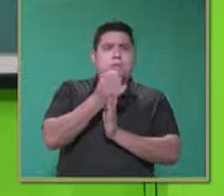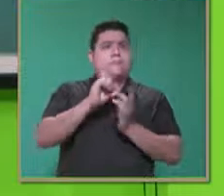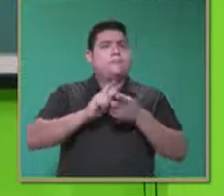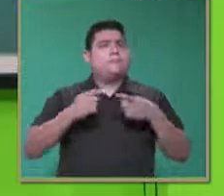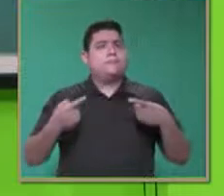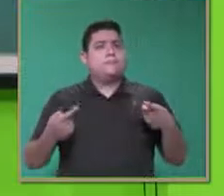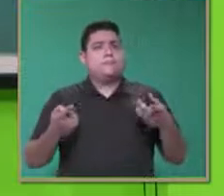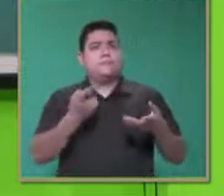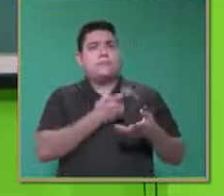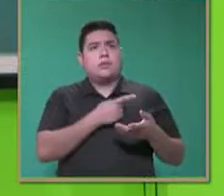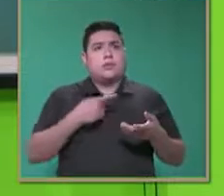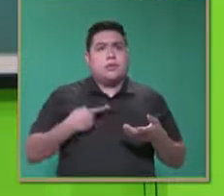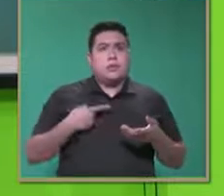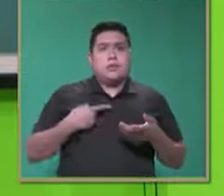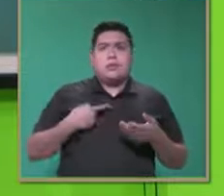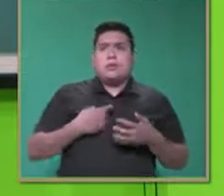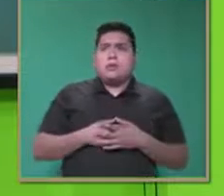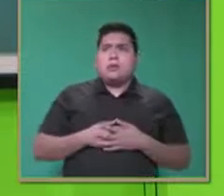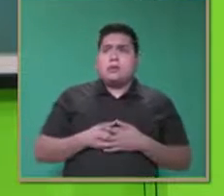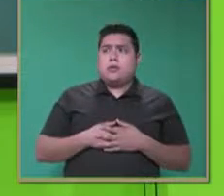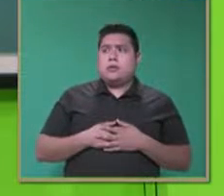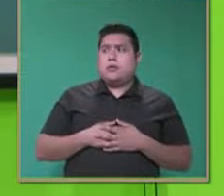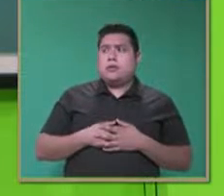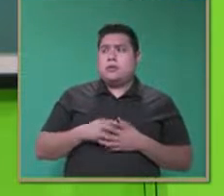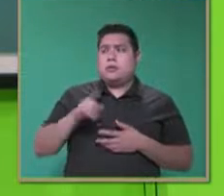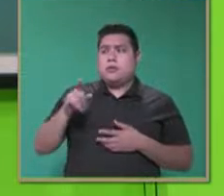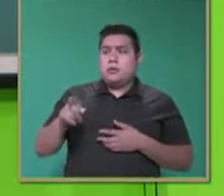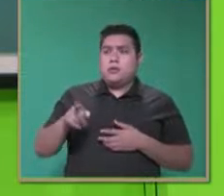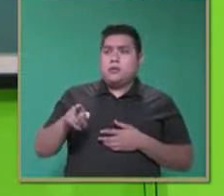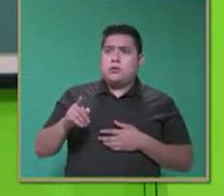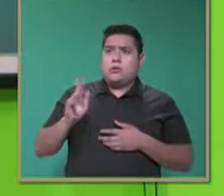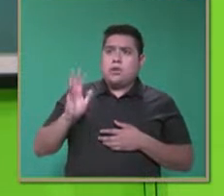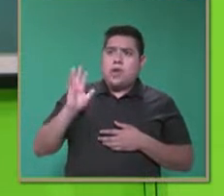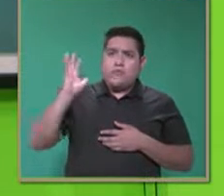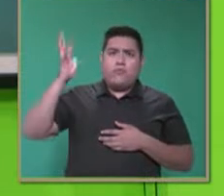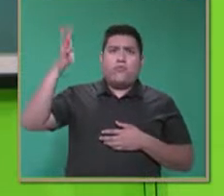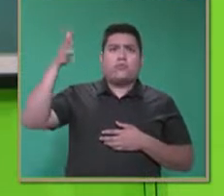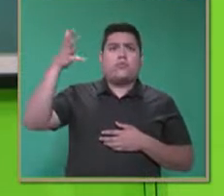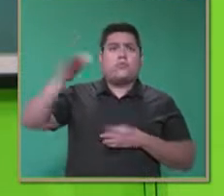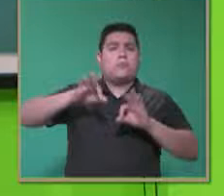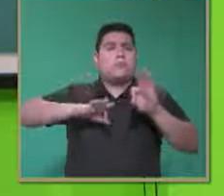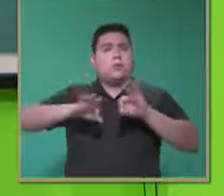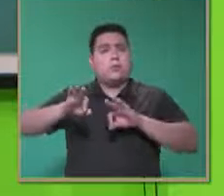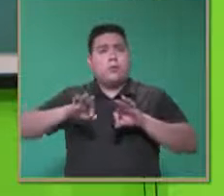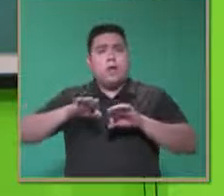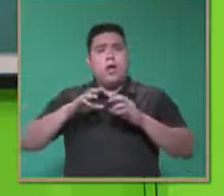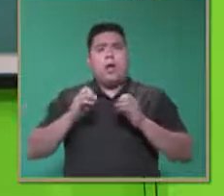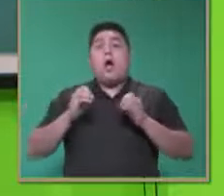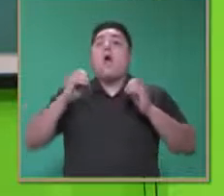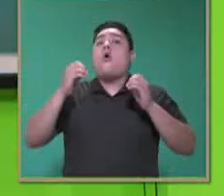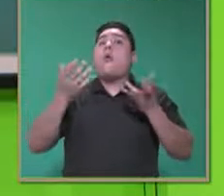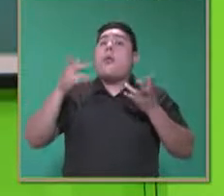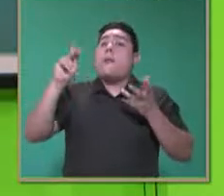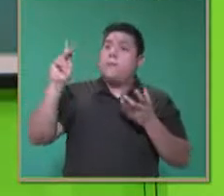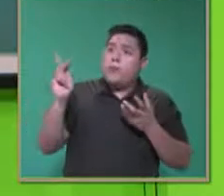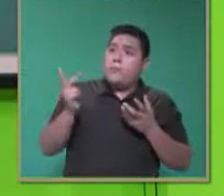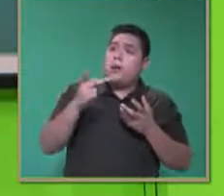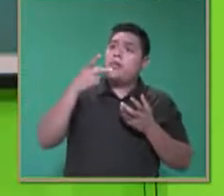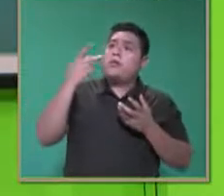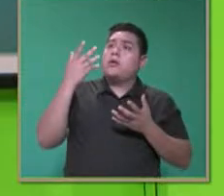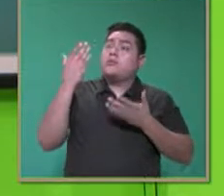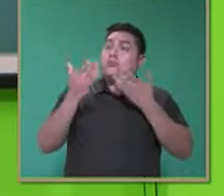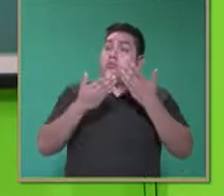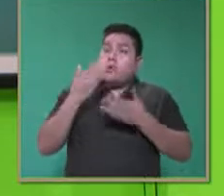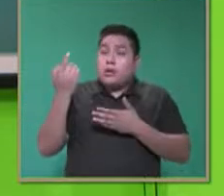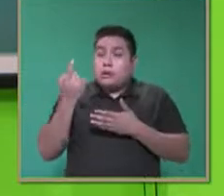desean desarrollarse o desempeñarse cuando estén en la preparatoria o si se van a ir a